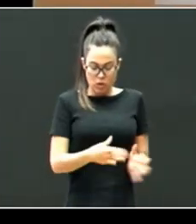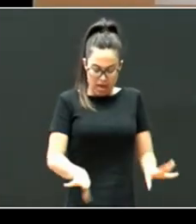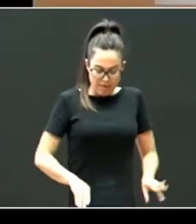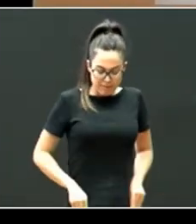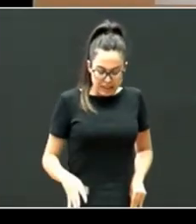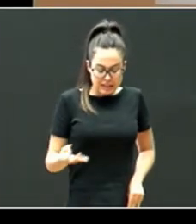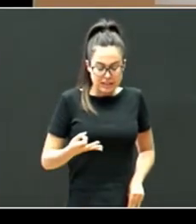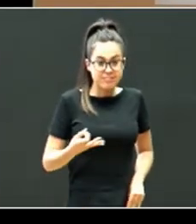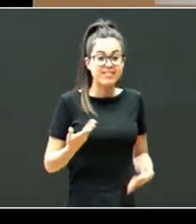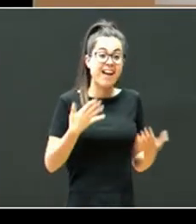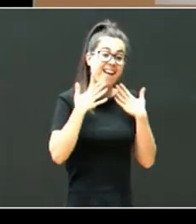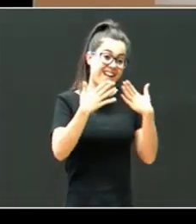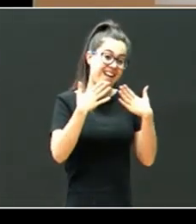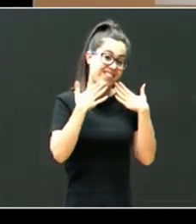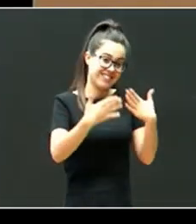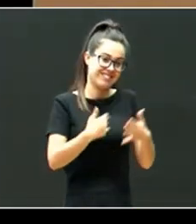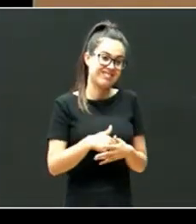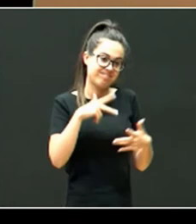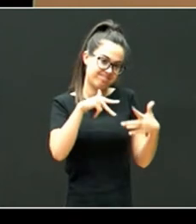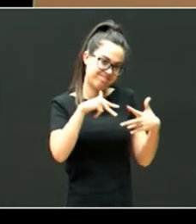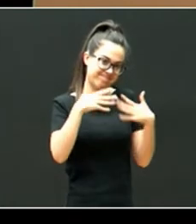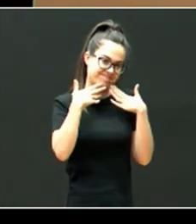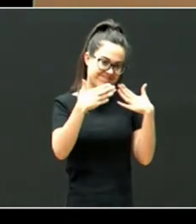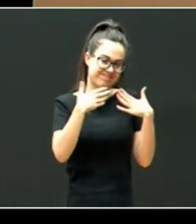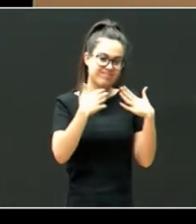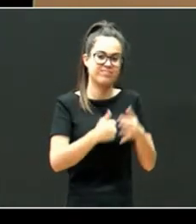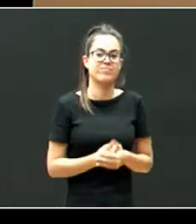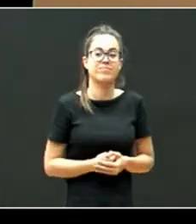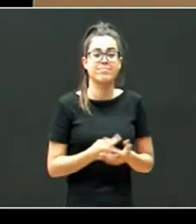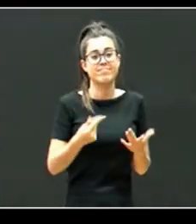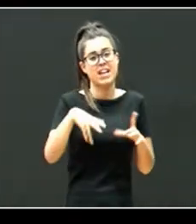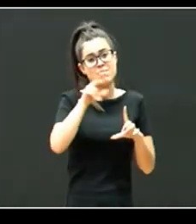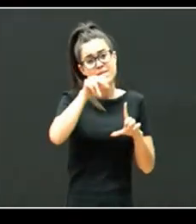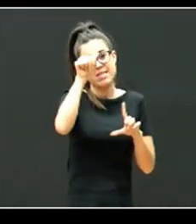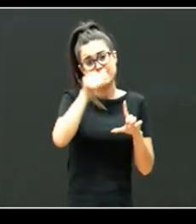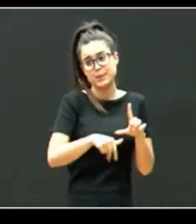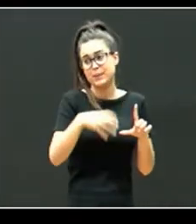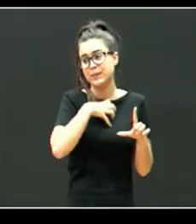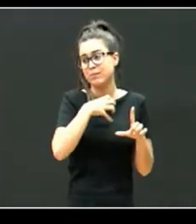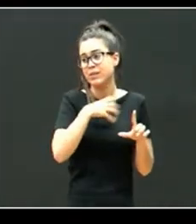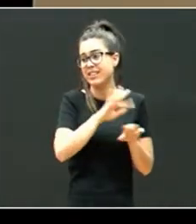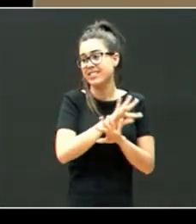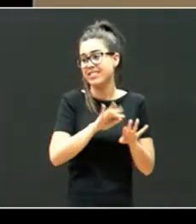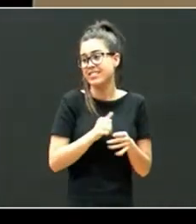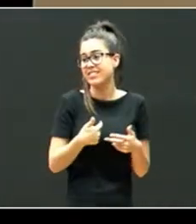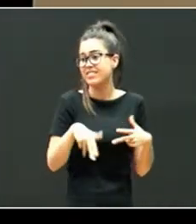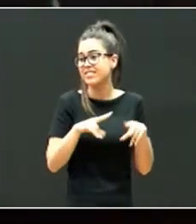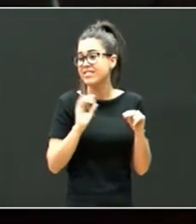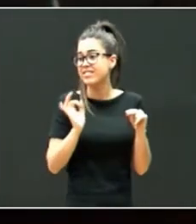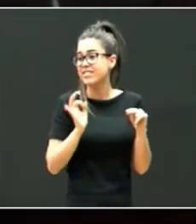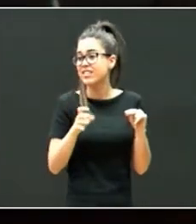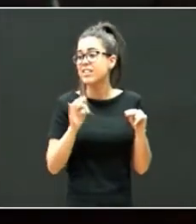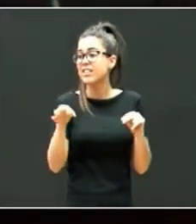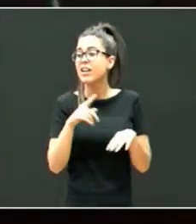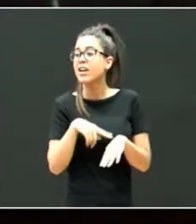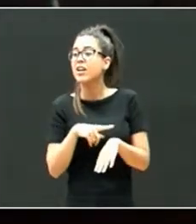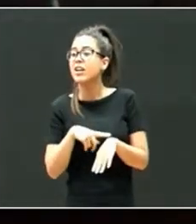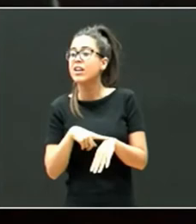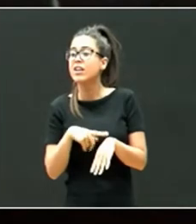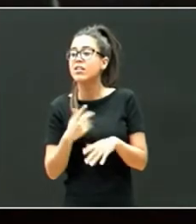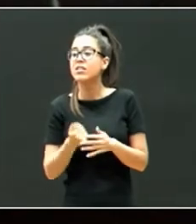adopción gracias es que ricasco y el vídeo no se puede ver me imagino así que lo dejamos ¿no? dos minutos